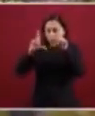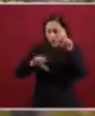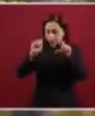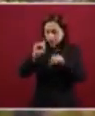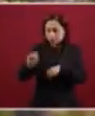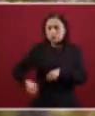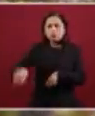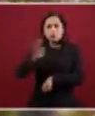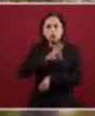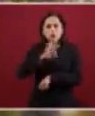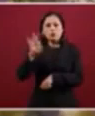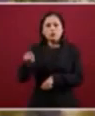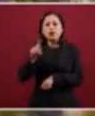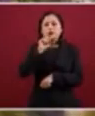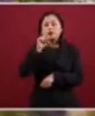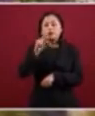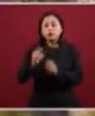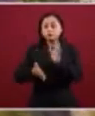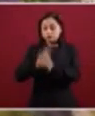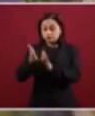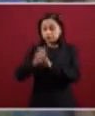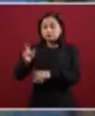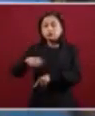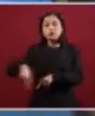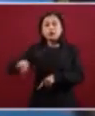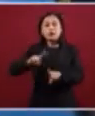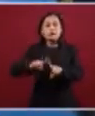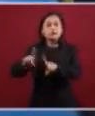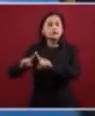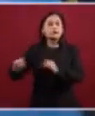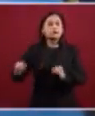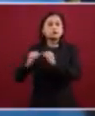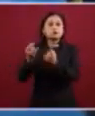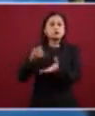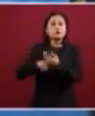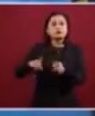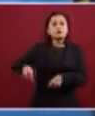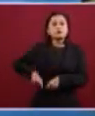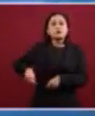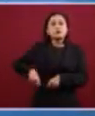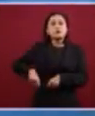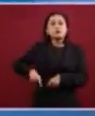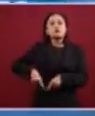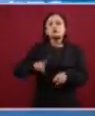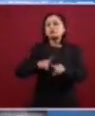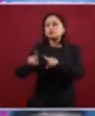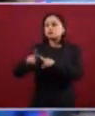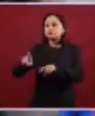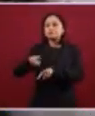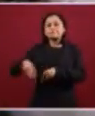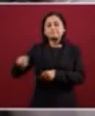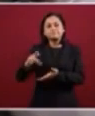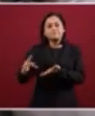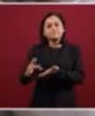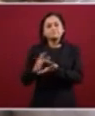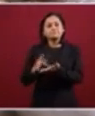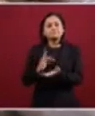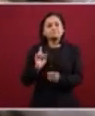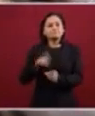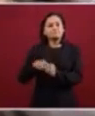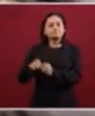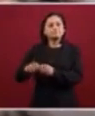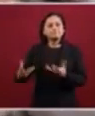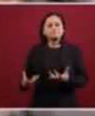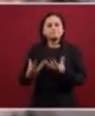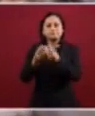Su construcción requerirá la coordinación de instituciones gubernamentales de distintos niveles de gobierno, así como el trabajo conjunto